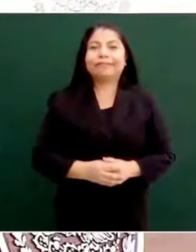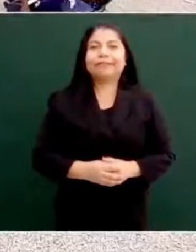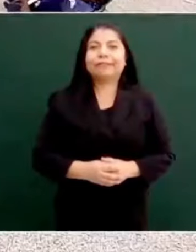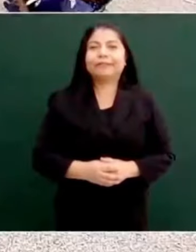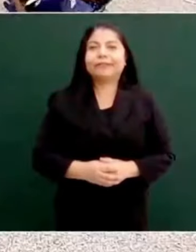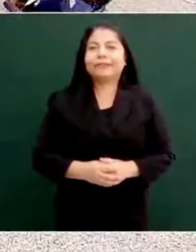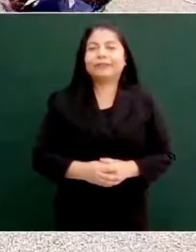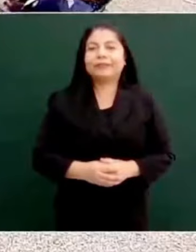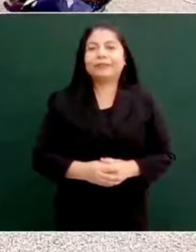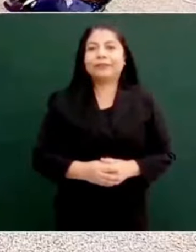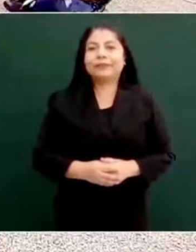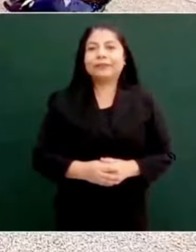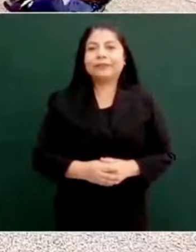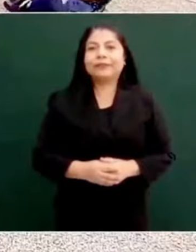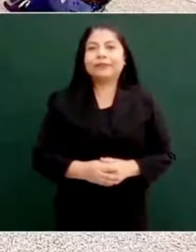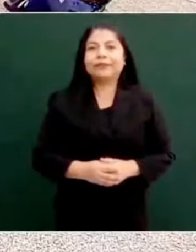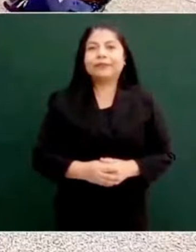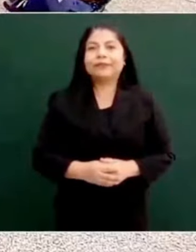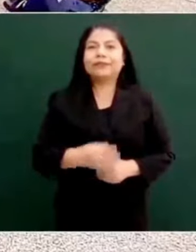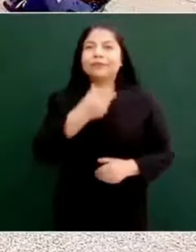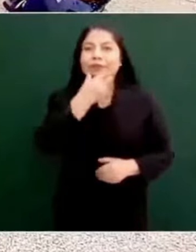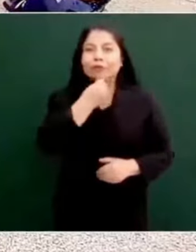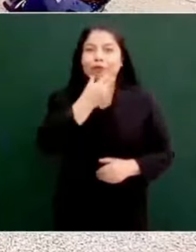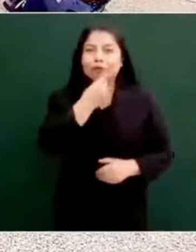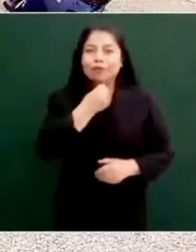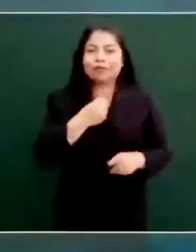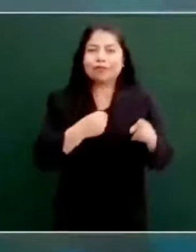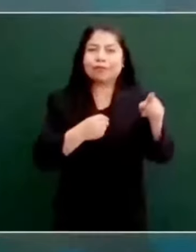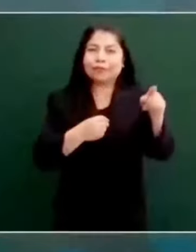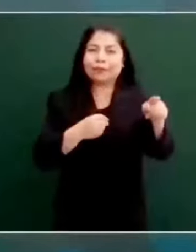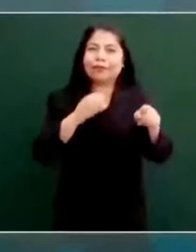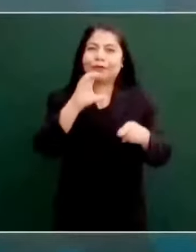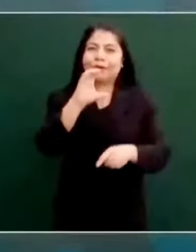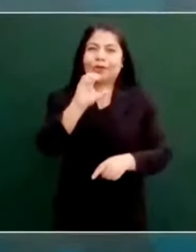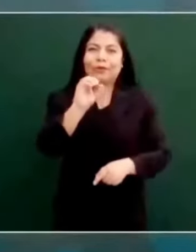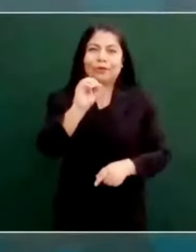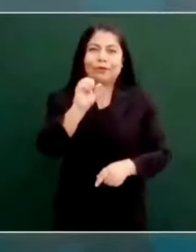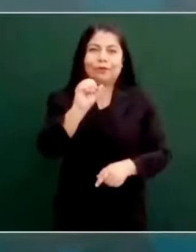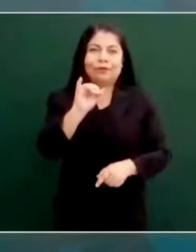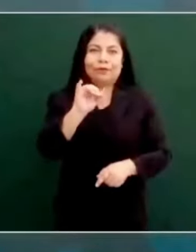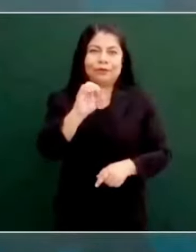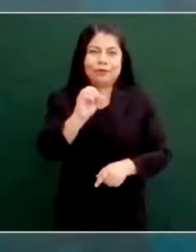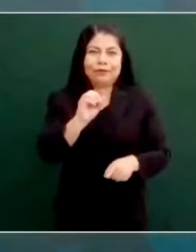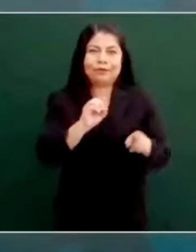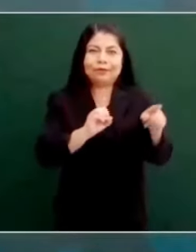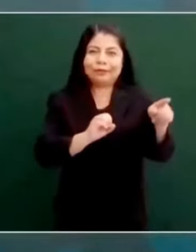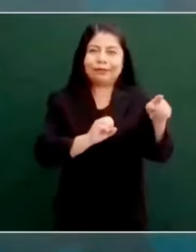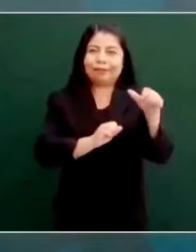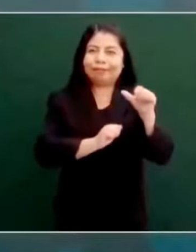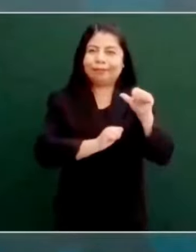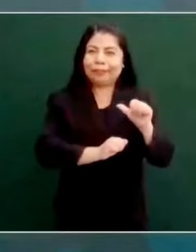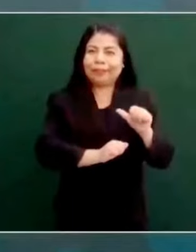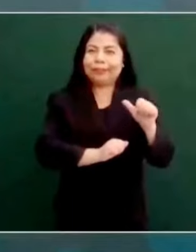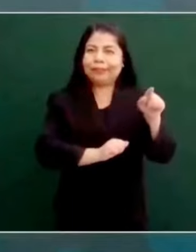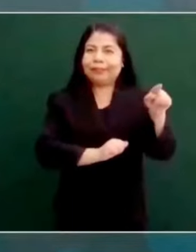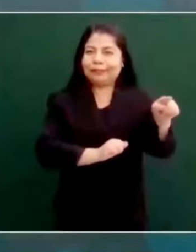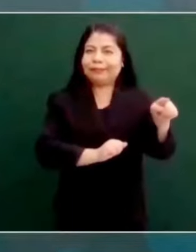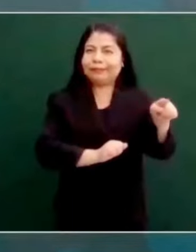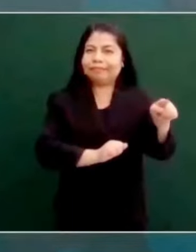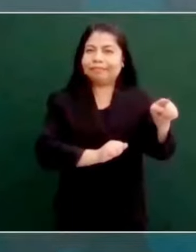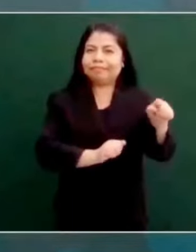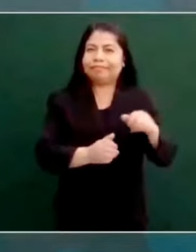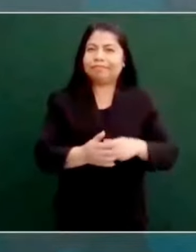el ministro Cosío, una de esas, si fue un juez, un